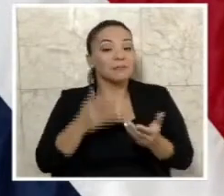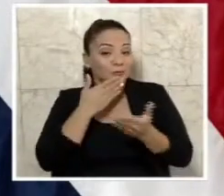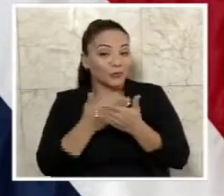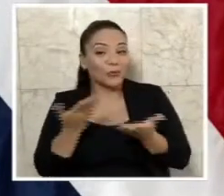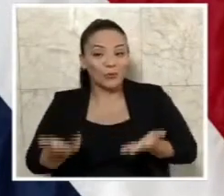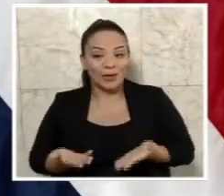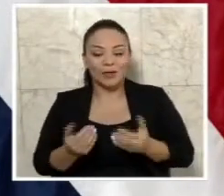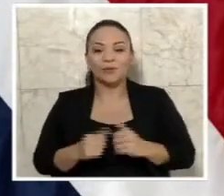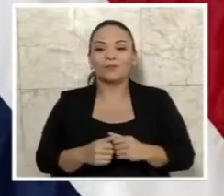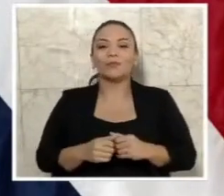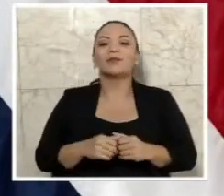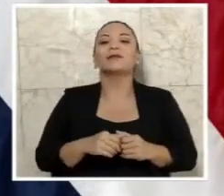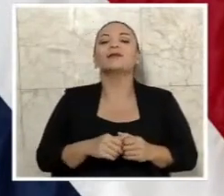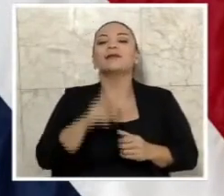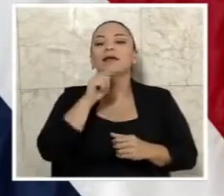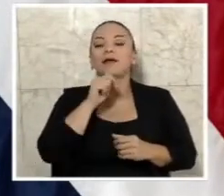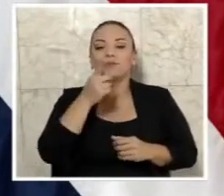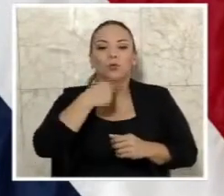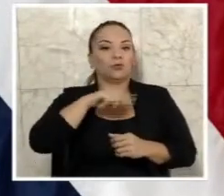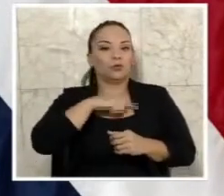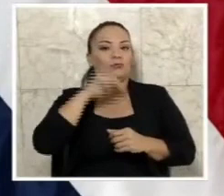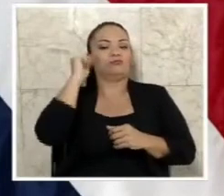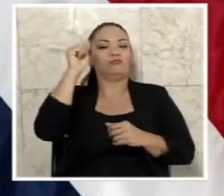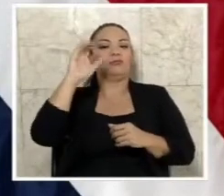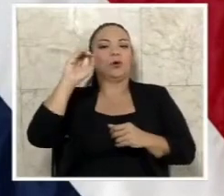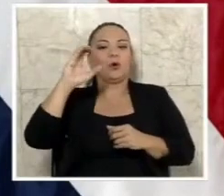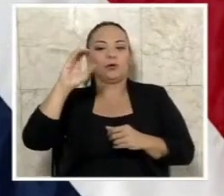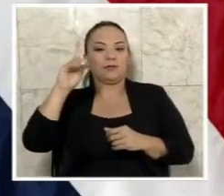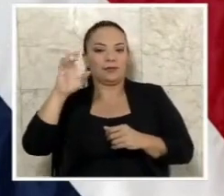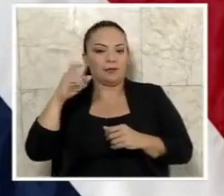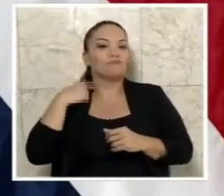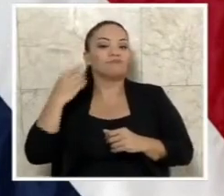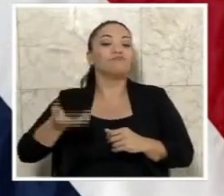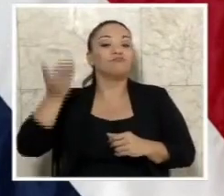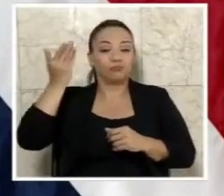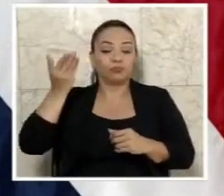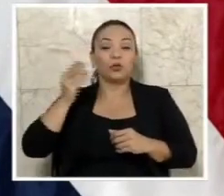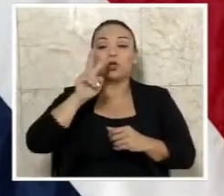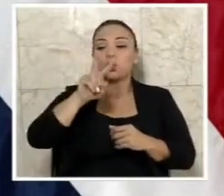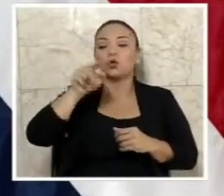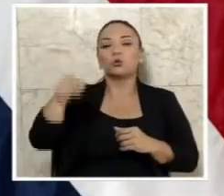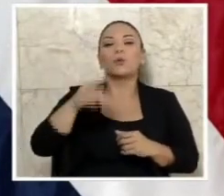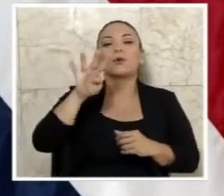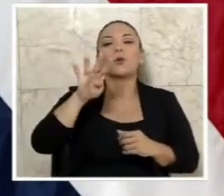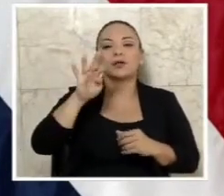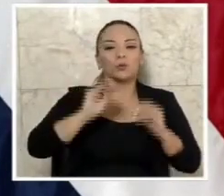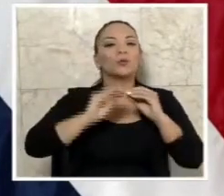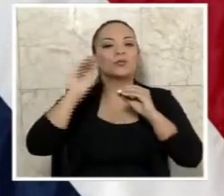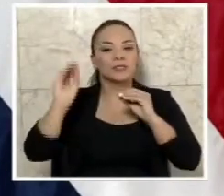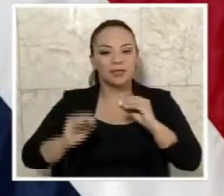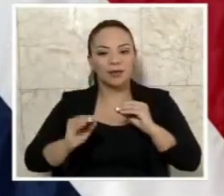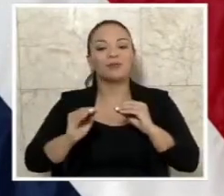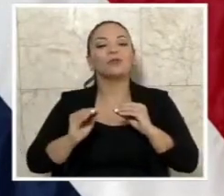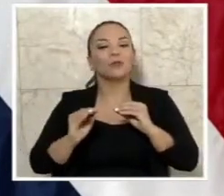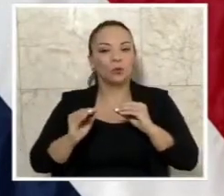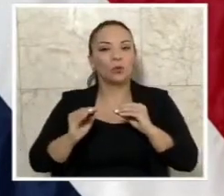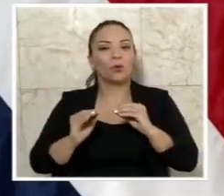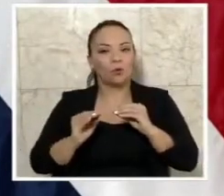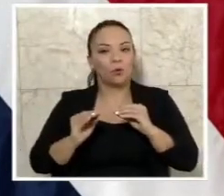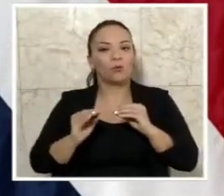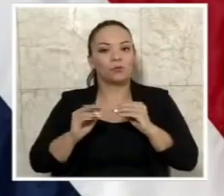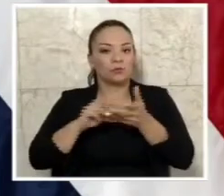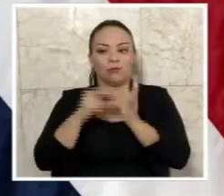bueno. Somos campeones de la OCDE en la inflación más baja, Costa Rica 2.4%.